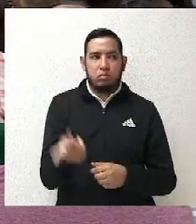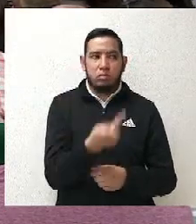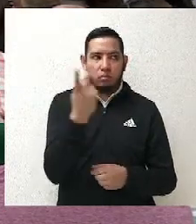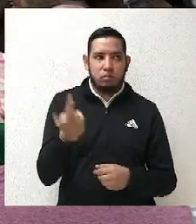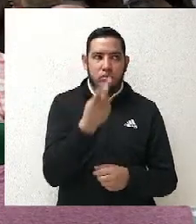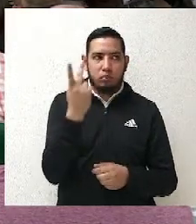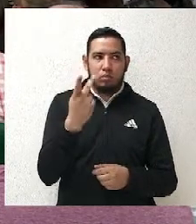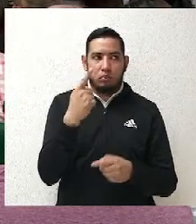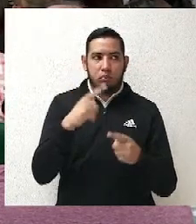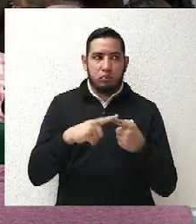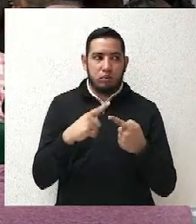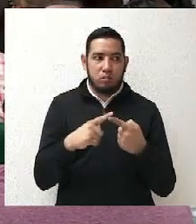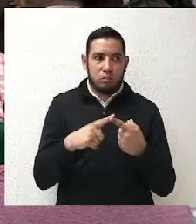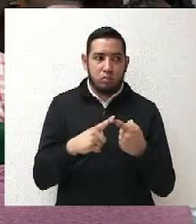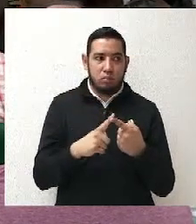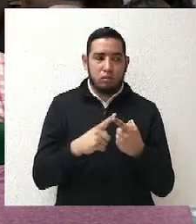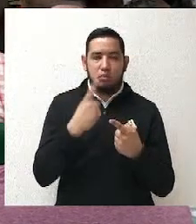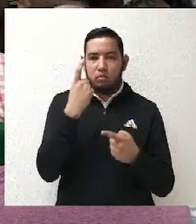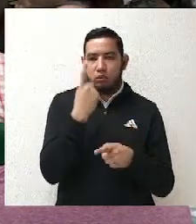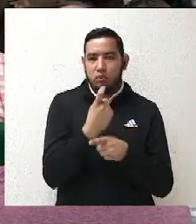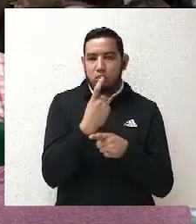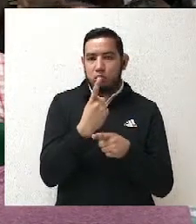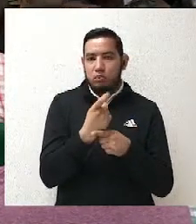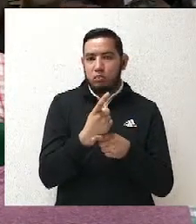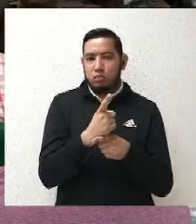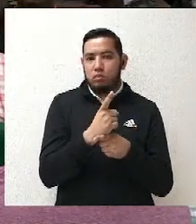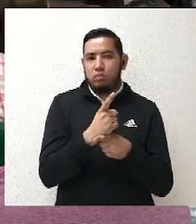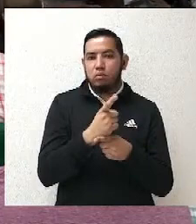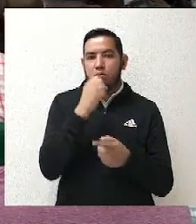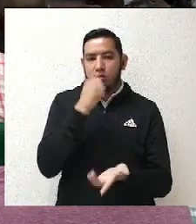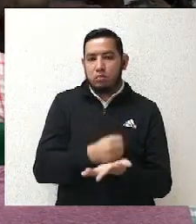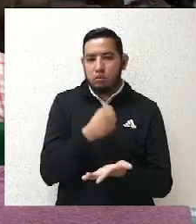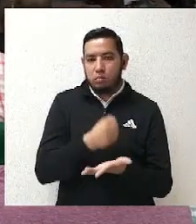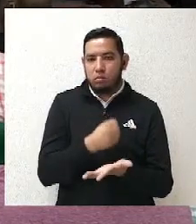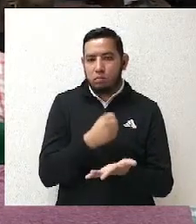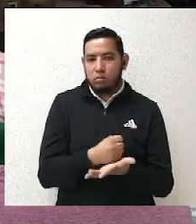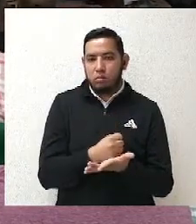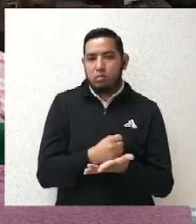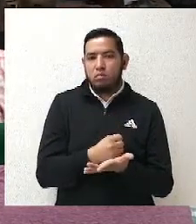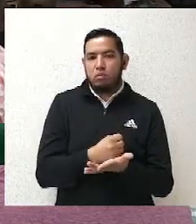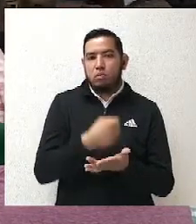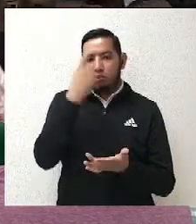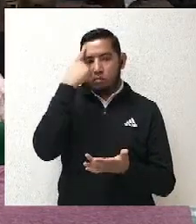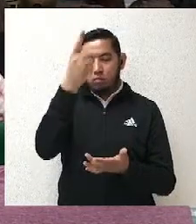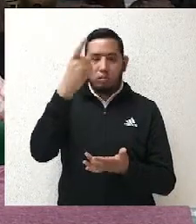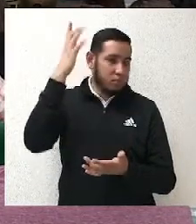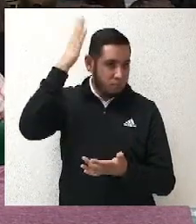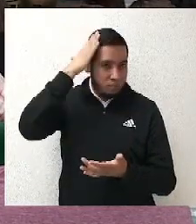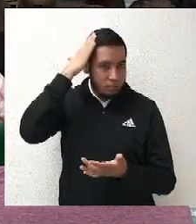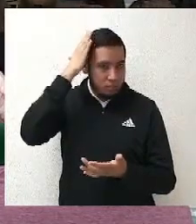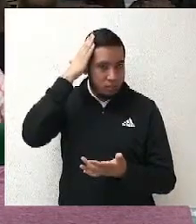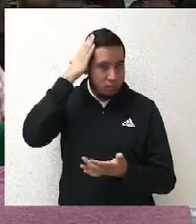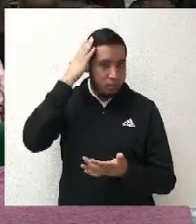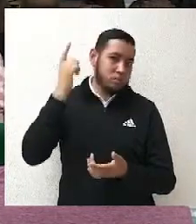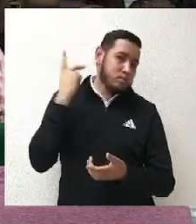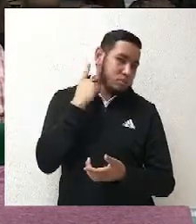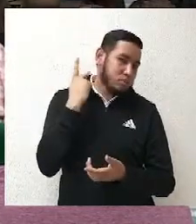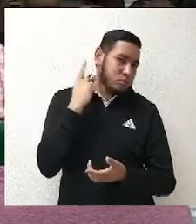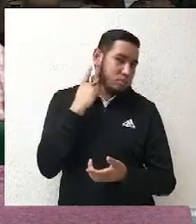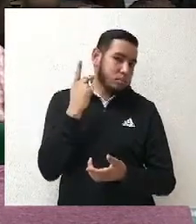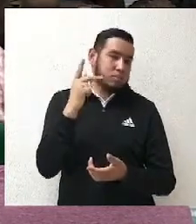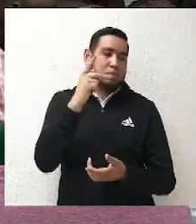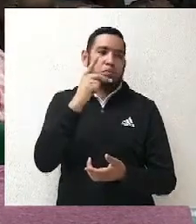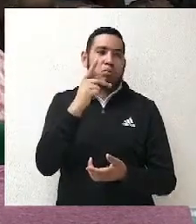Morales, ¿el tribunal puede incidir en las obligaciones que debe cumplir el partido político en materia de